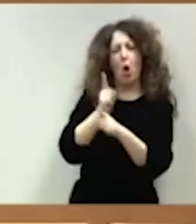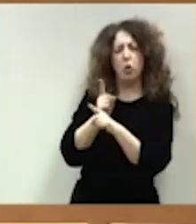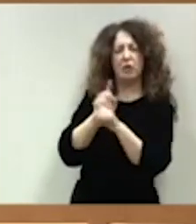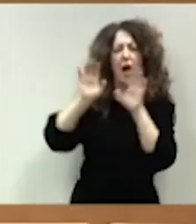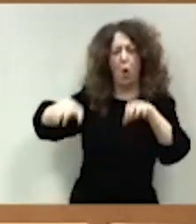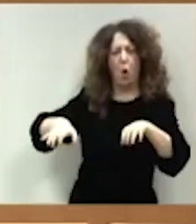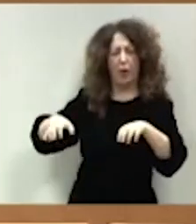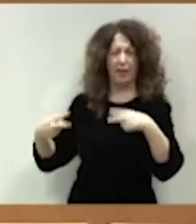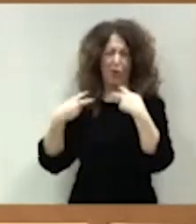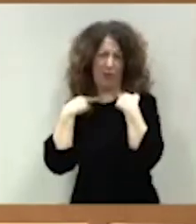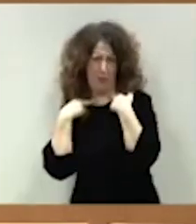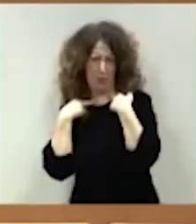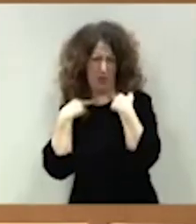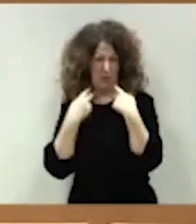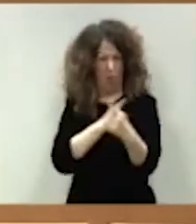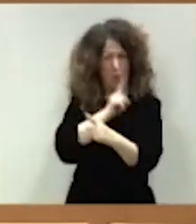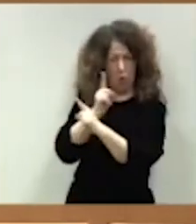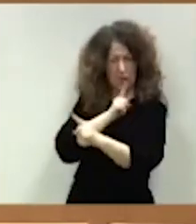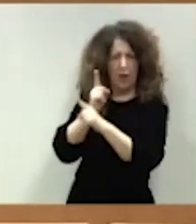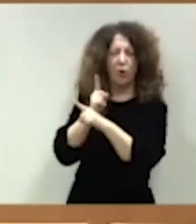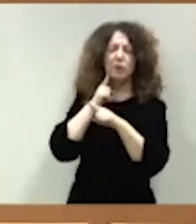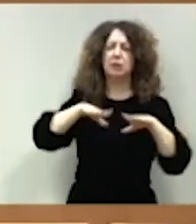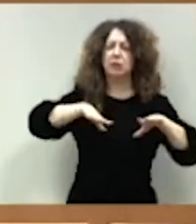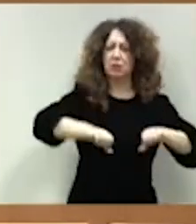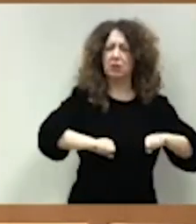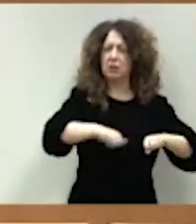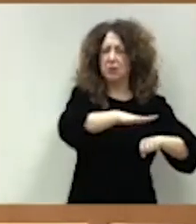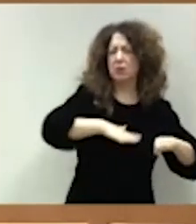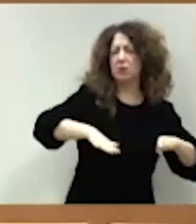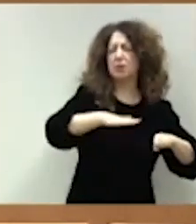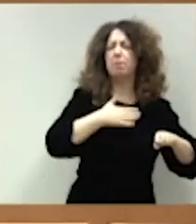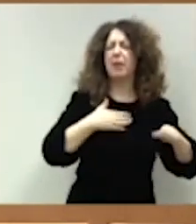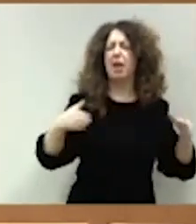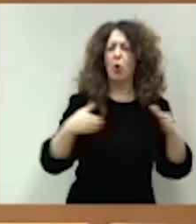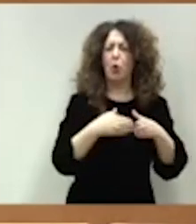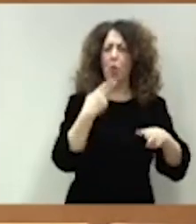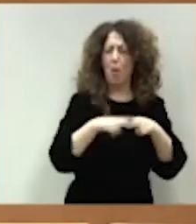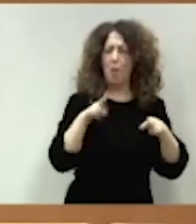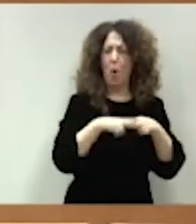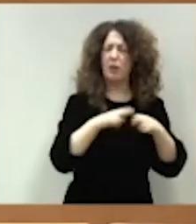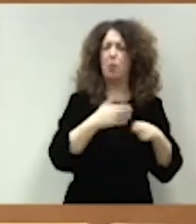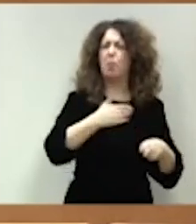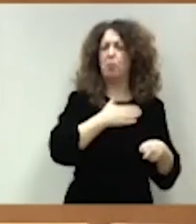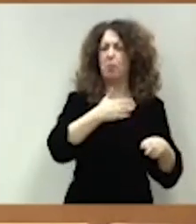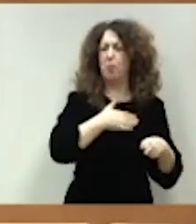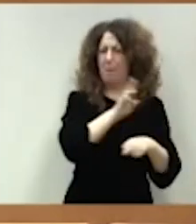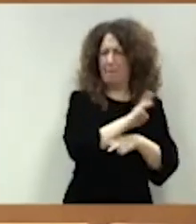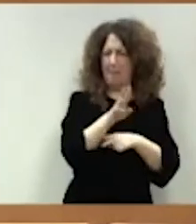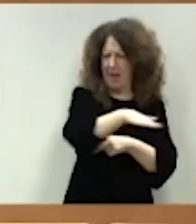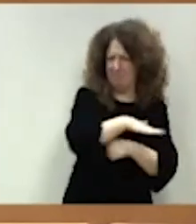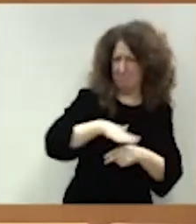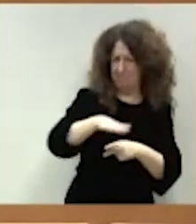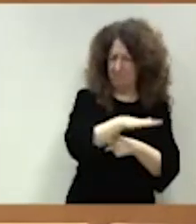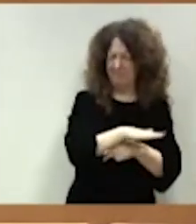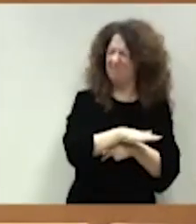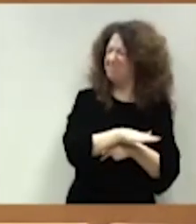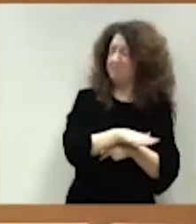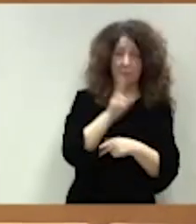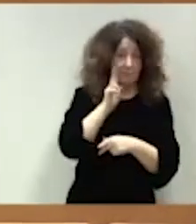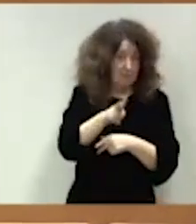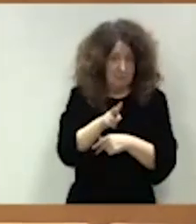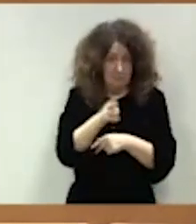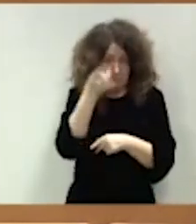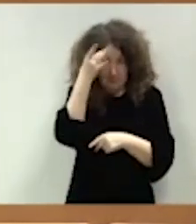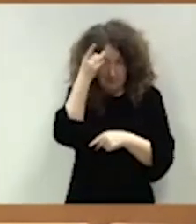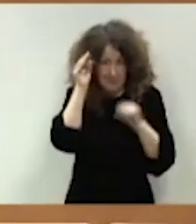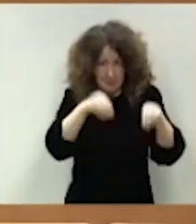Diputados o en un fortín propiedad de un grupo político. Y, sobre todo, es un sinsentido carente de